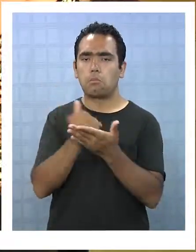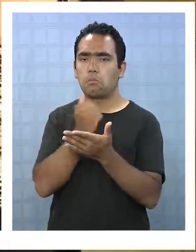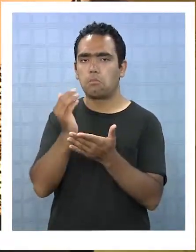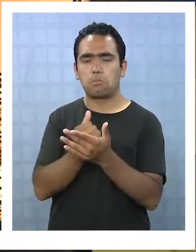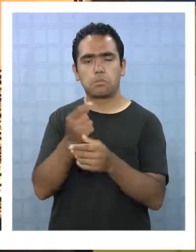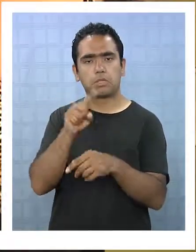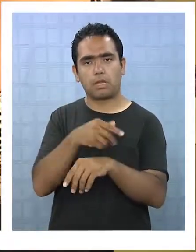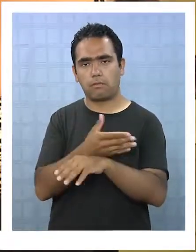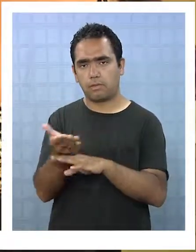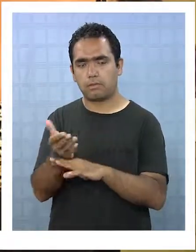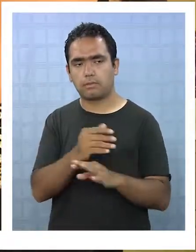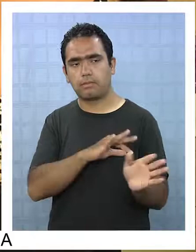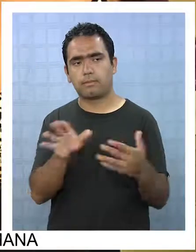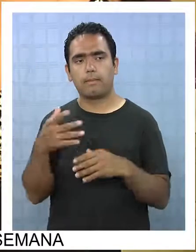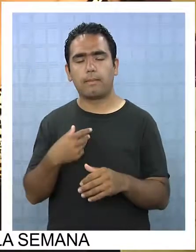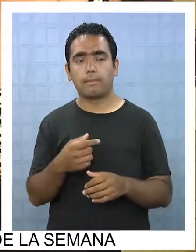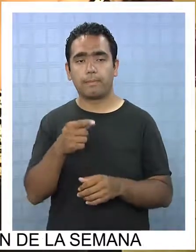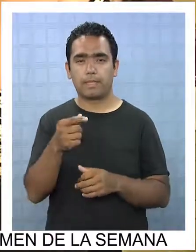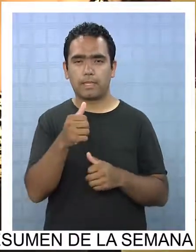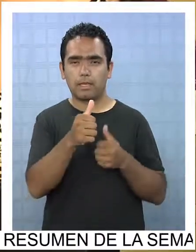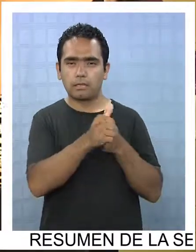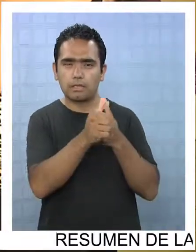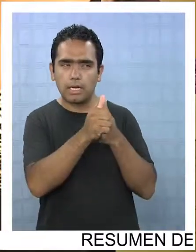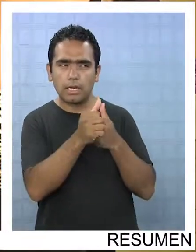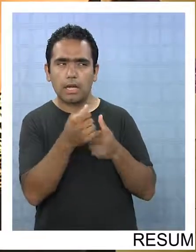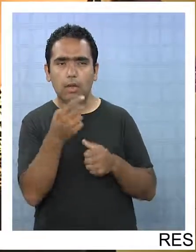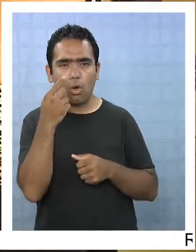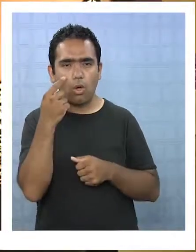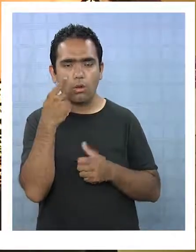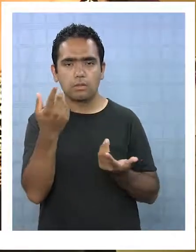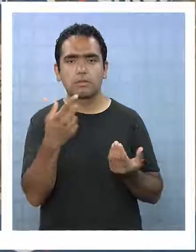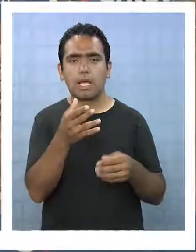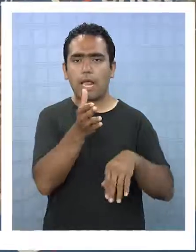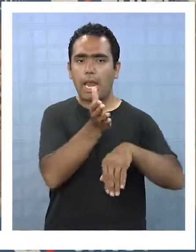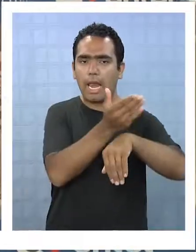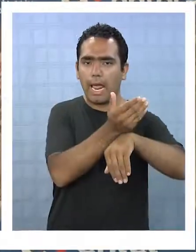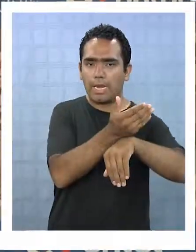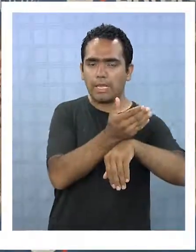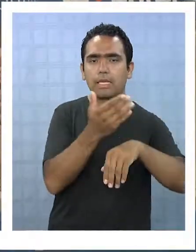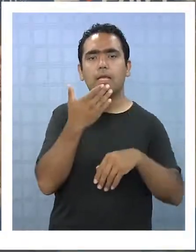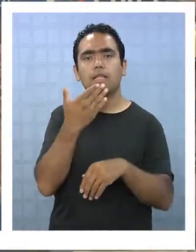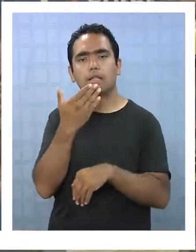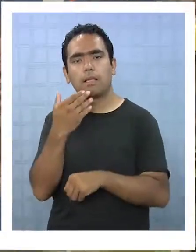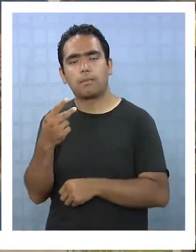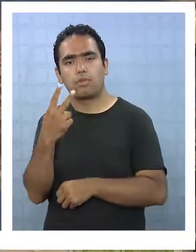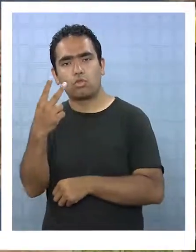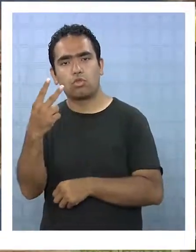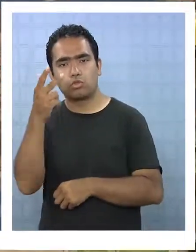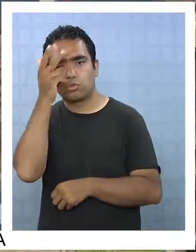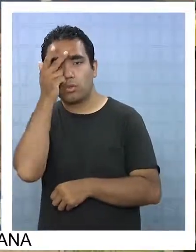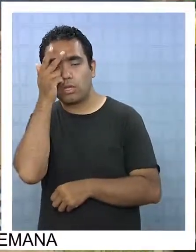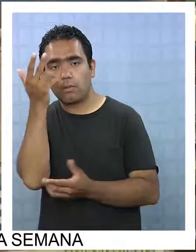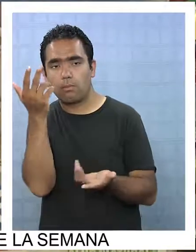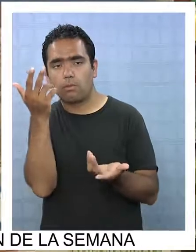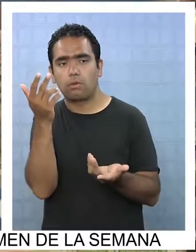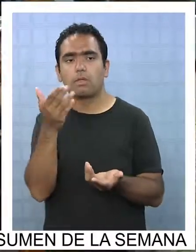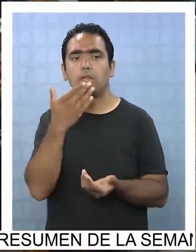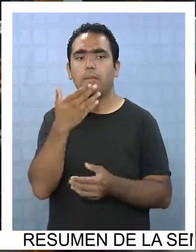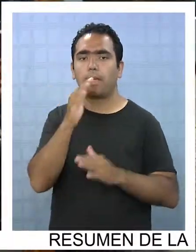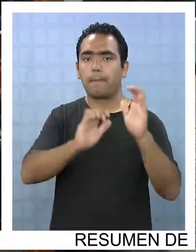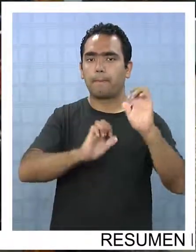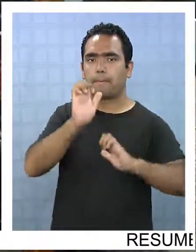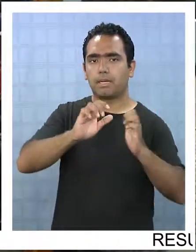servicio. De las denuncias cercanas conocidas, hay tres en la región Arica Parinacota y dos en Coquimbo. Y de las empresas sancionadas,